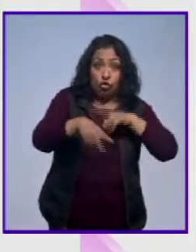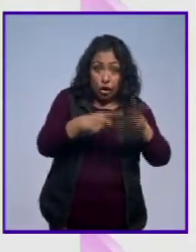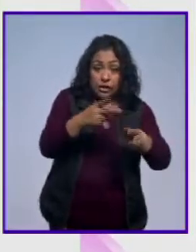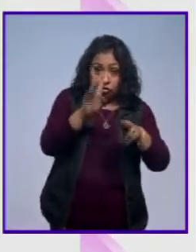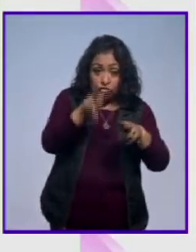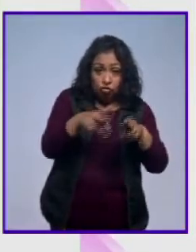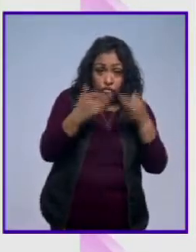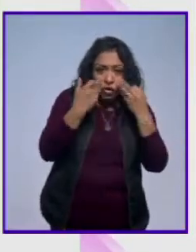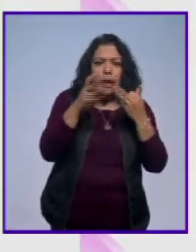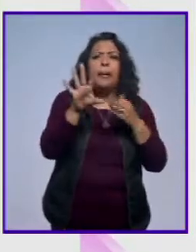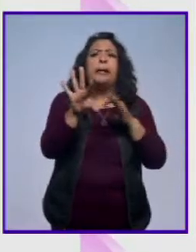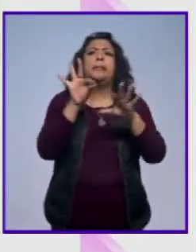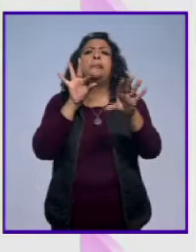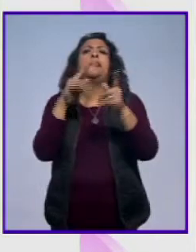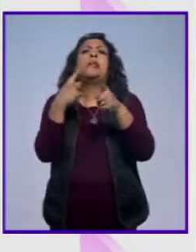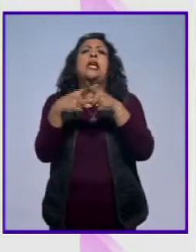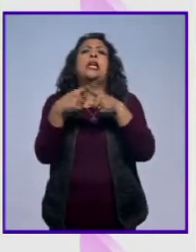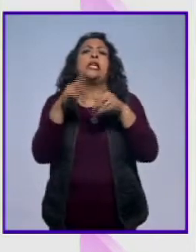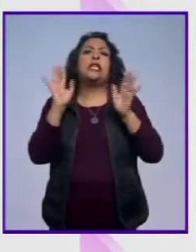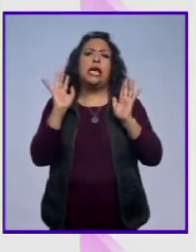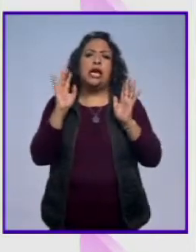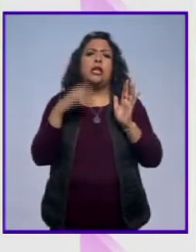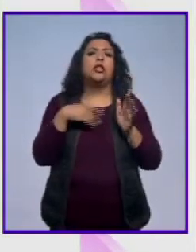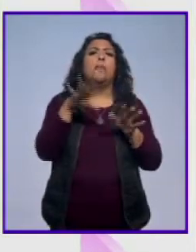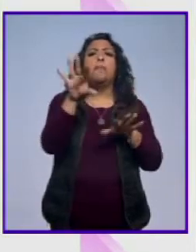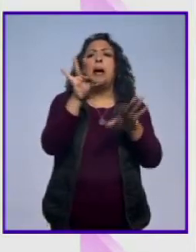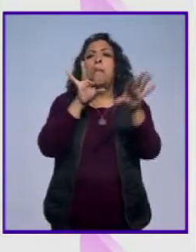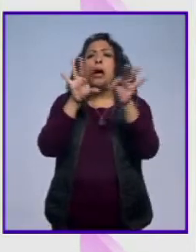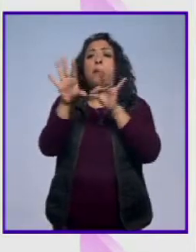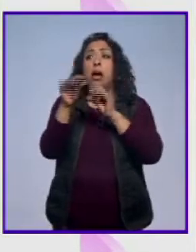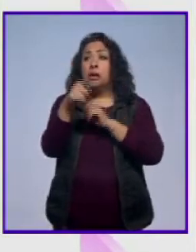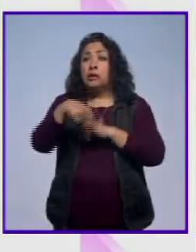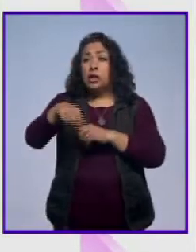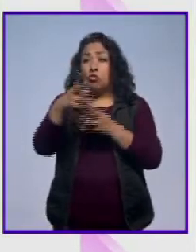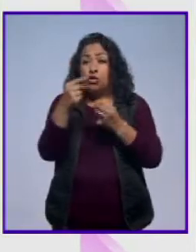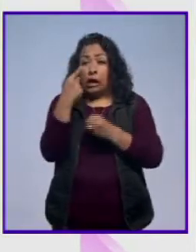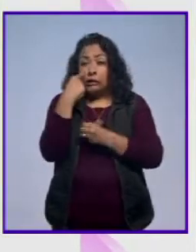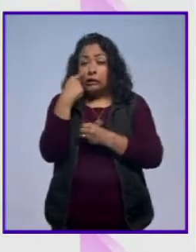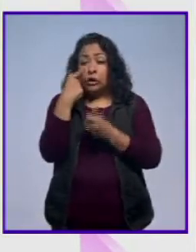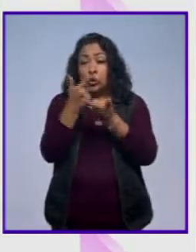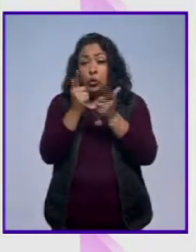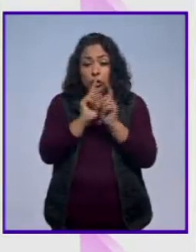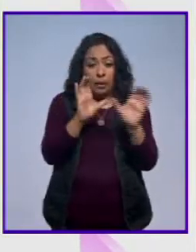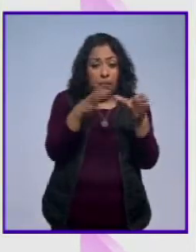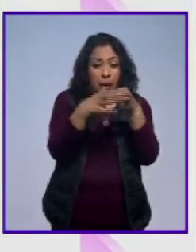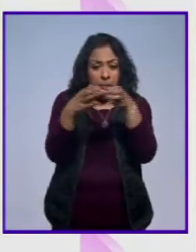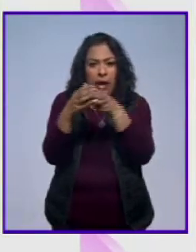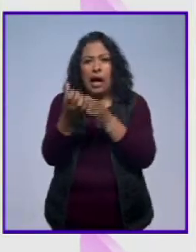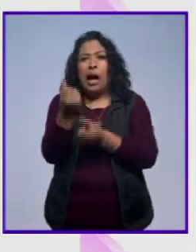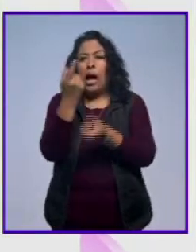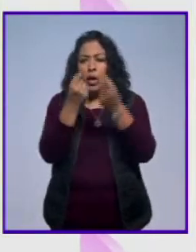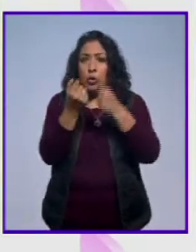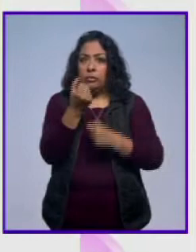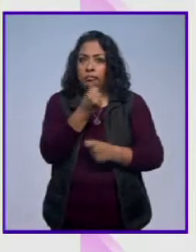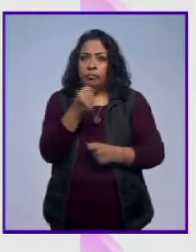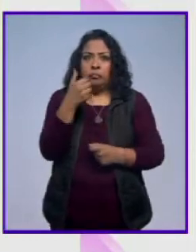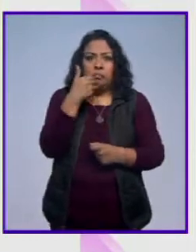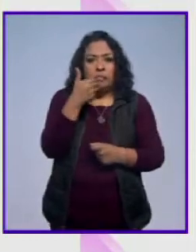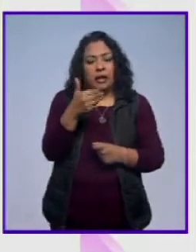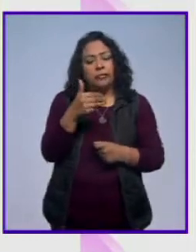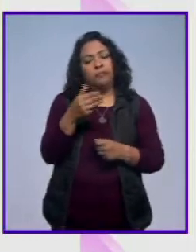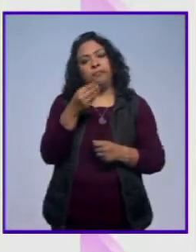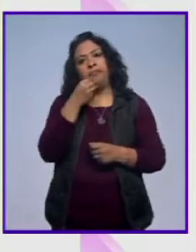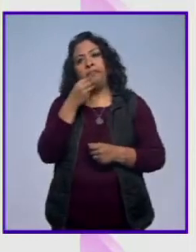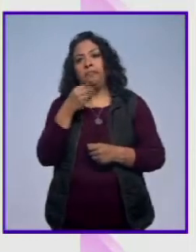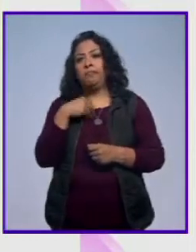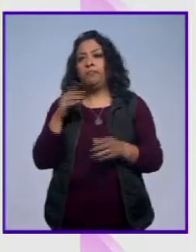a que nos vaya eligiendo a quiénes. Y entonces agarramos los más populares de cada categoría. Se quedan fuera algunos buenos espectáculos, pero que el